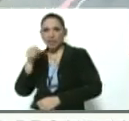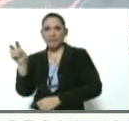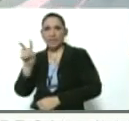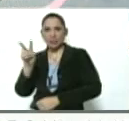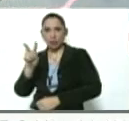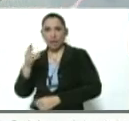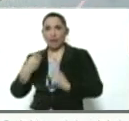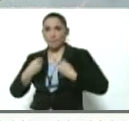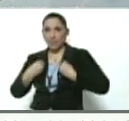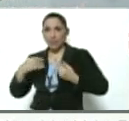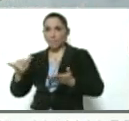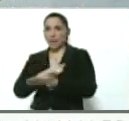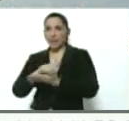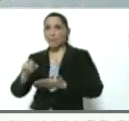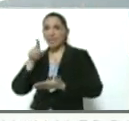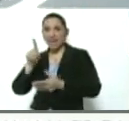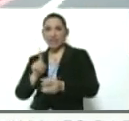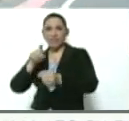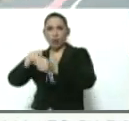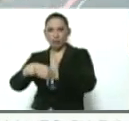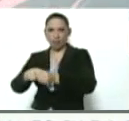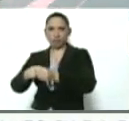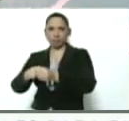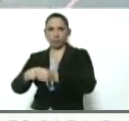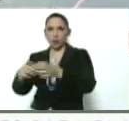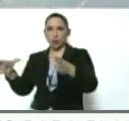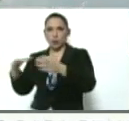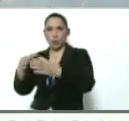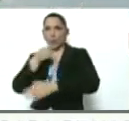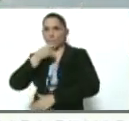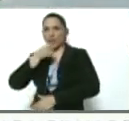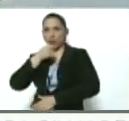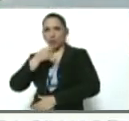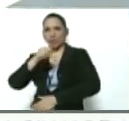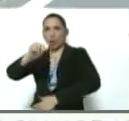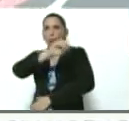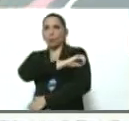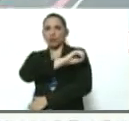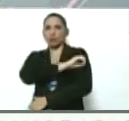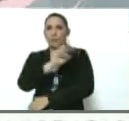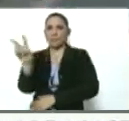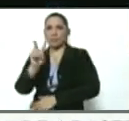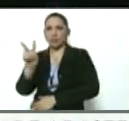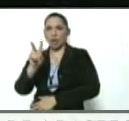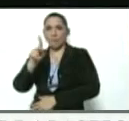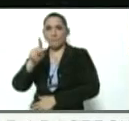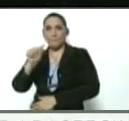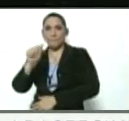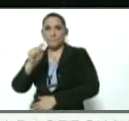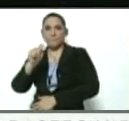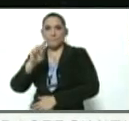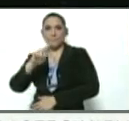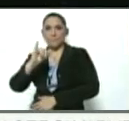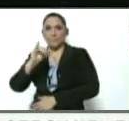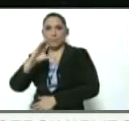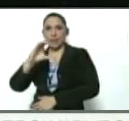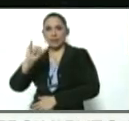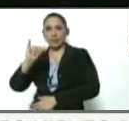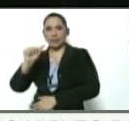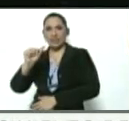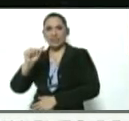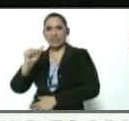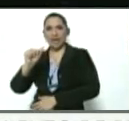Miami y que forma parte del grupo de periodistas de la derecha venezolana, la periodista Patricia Poleo. Gudró le